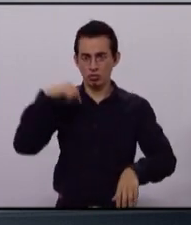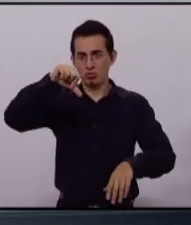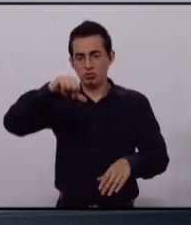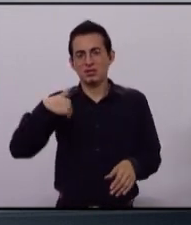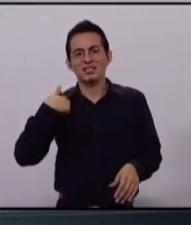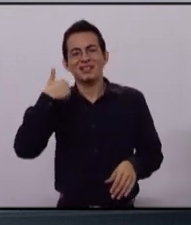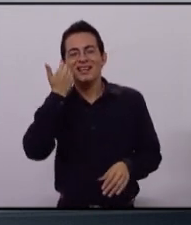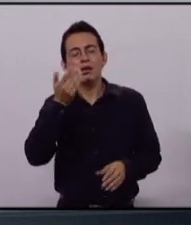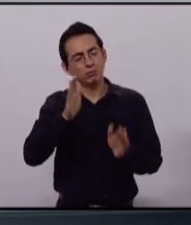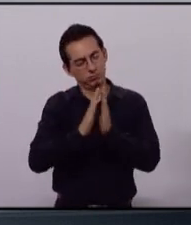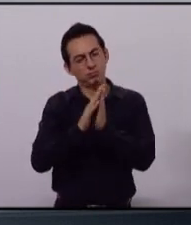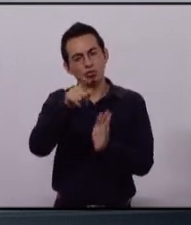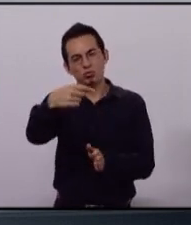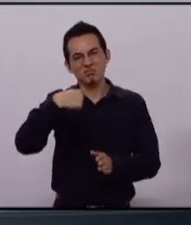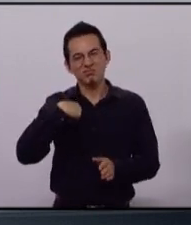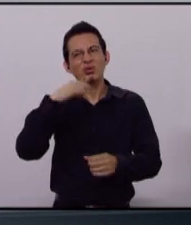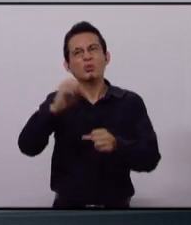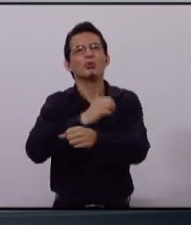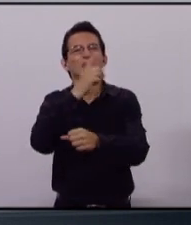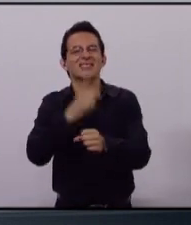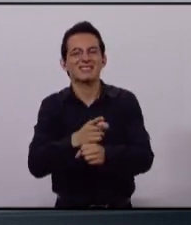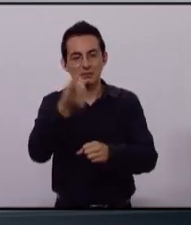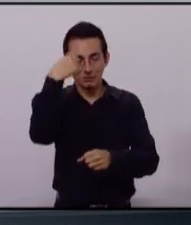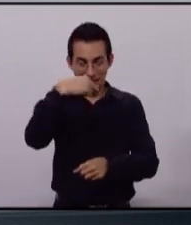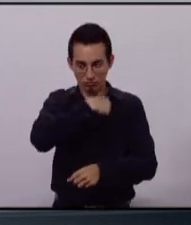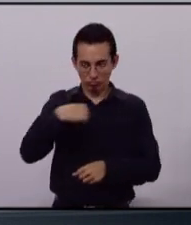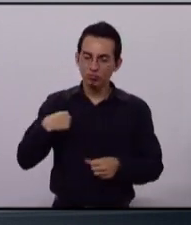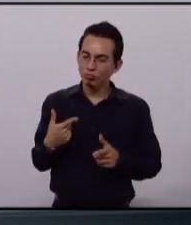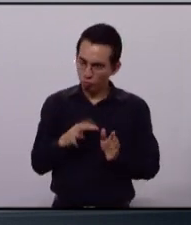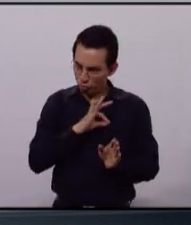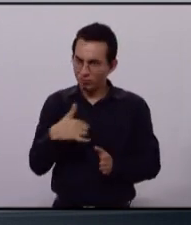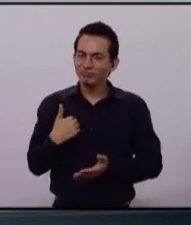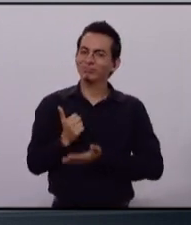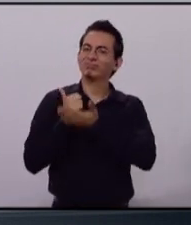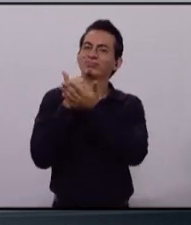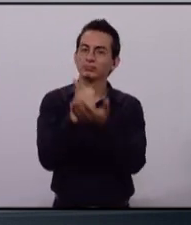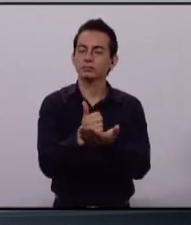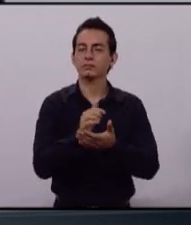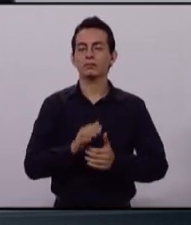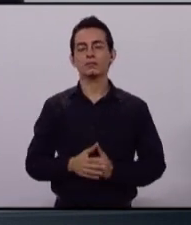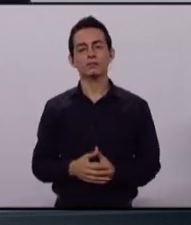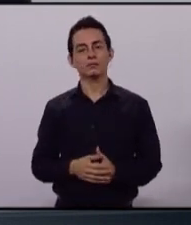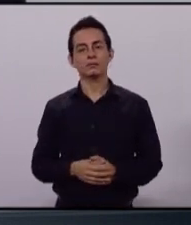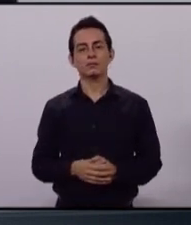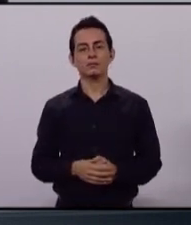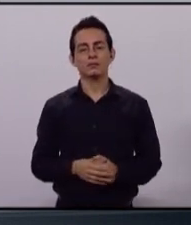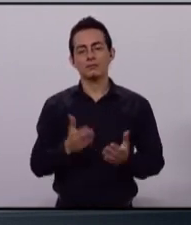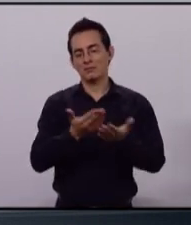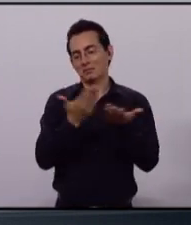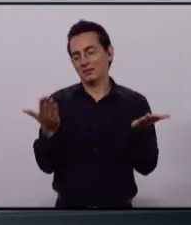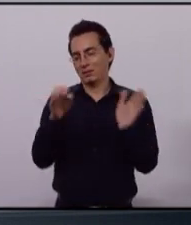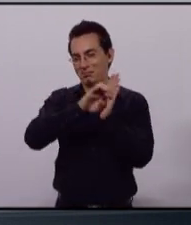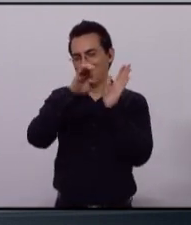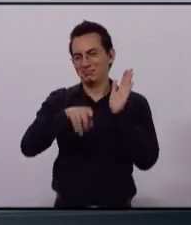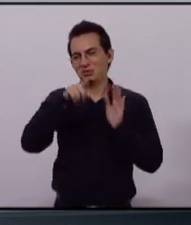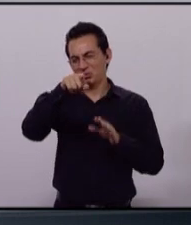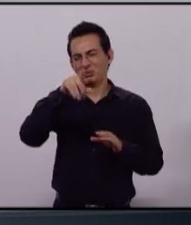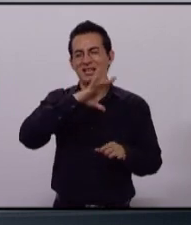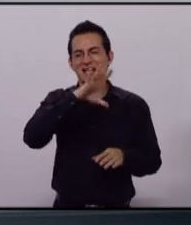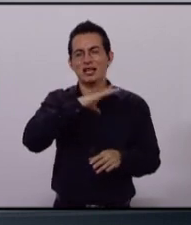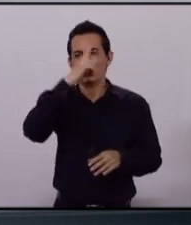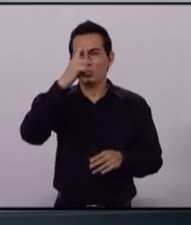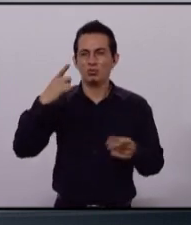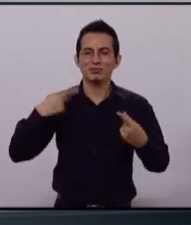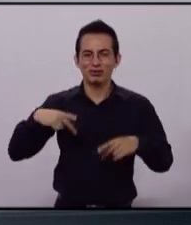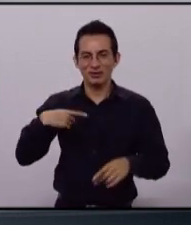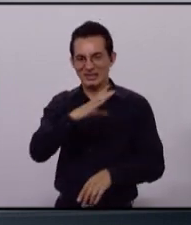des esta oportunidad a nosotros para poderte cumplir. Imaginemos el caso hipotético de un candidato